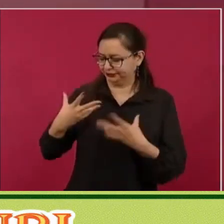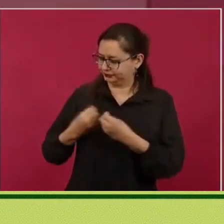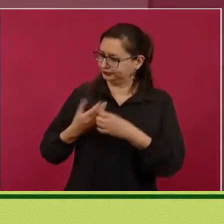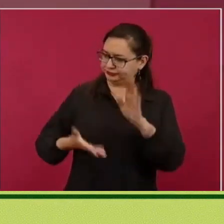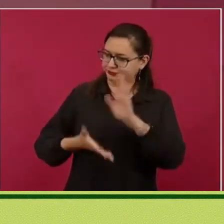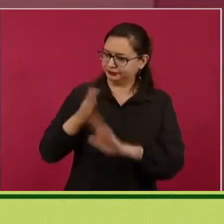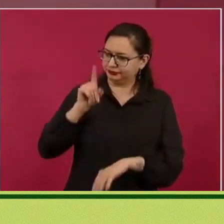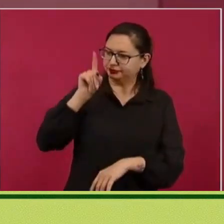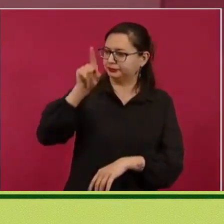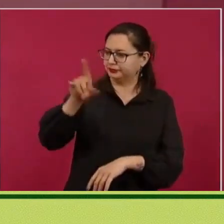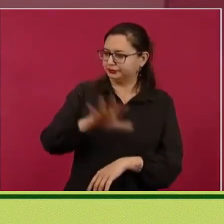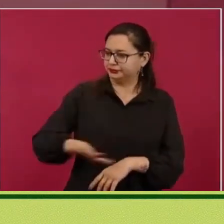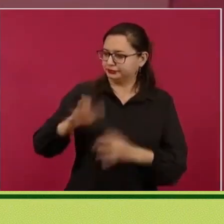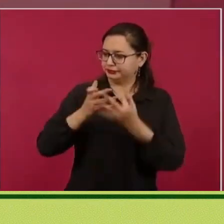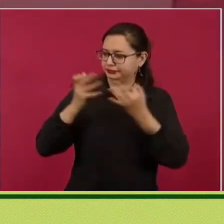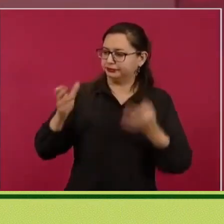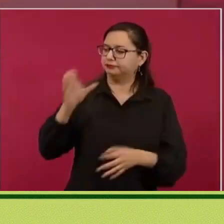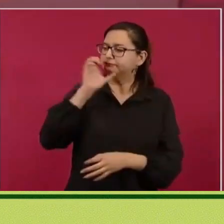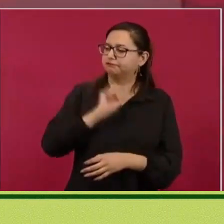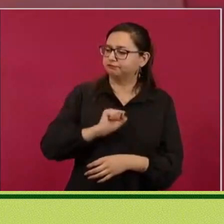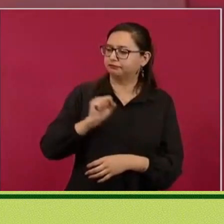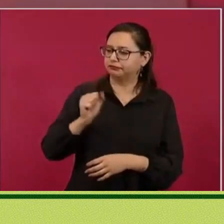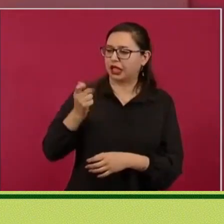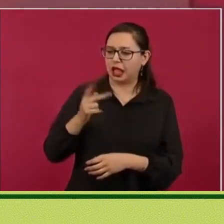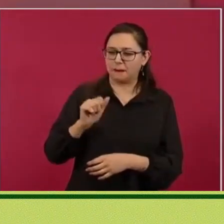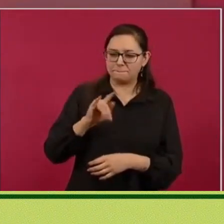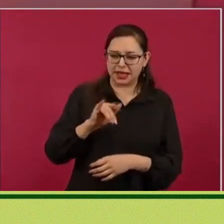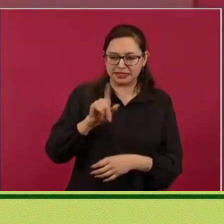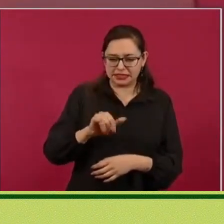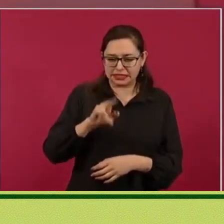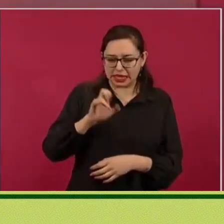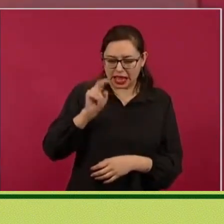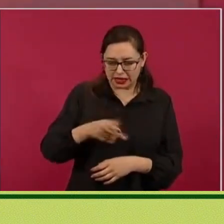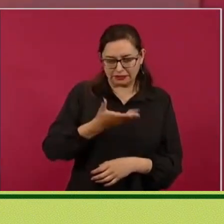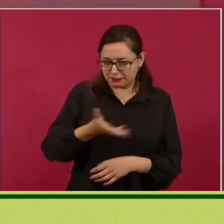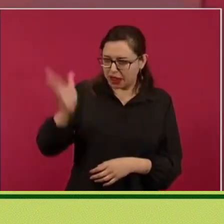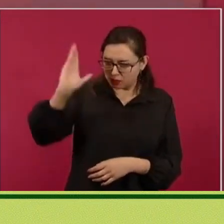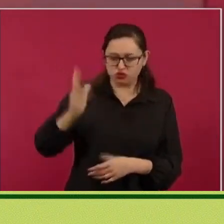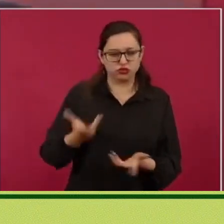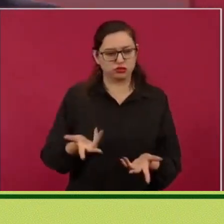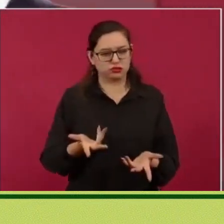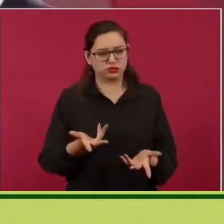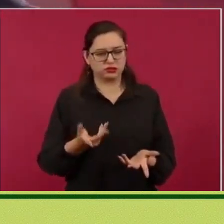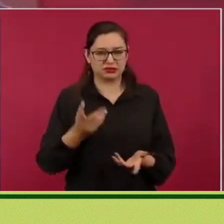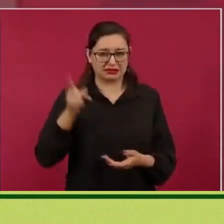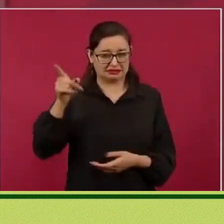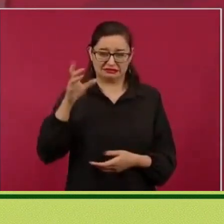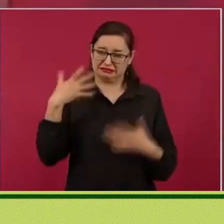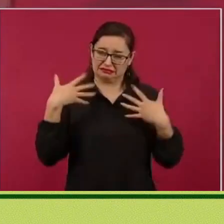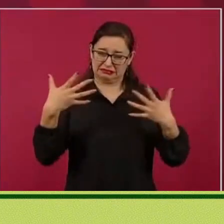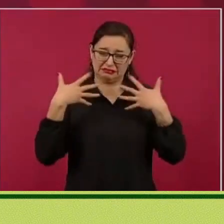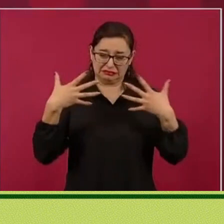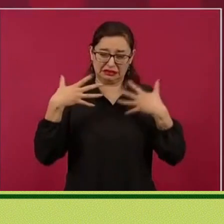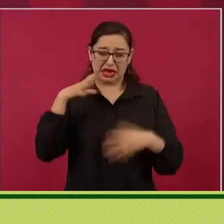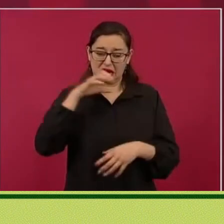vamos a Patzingán, quítate la chamarra